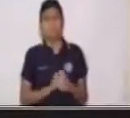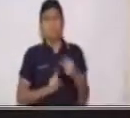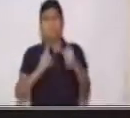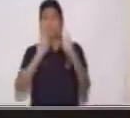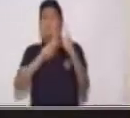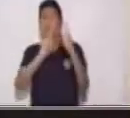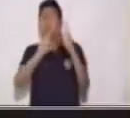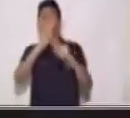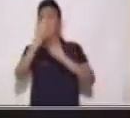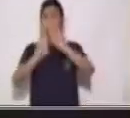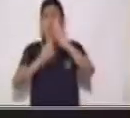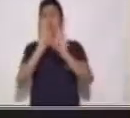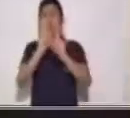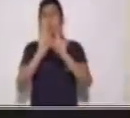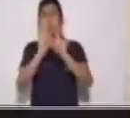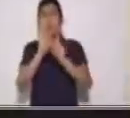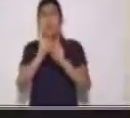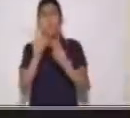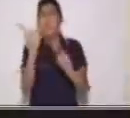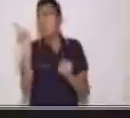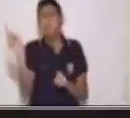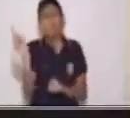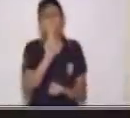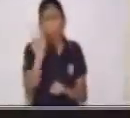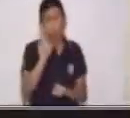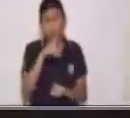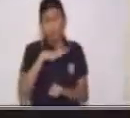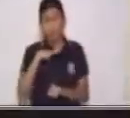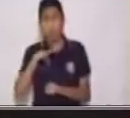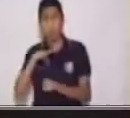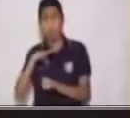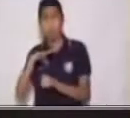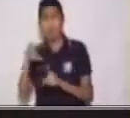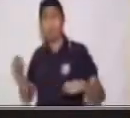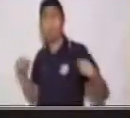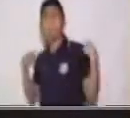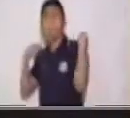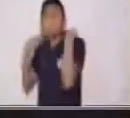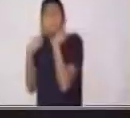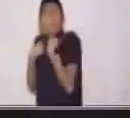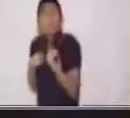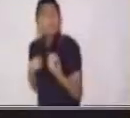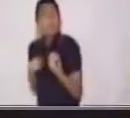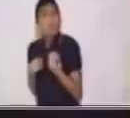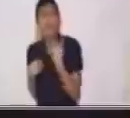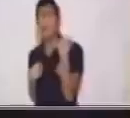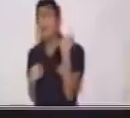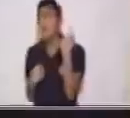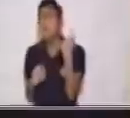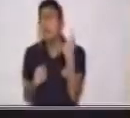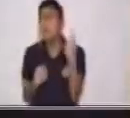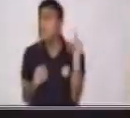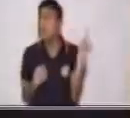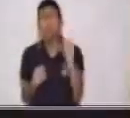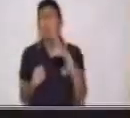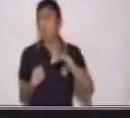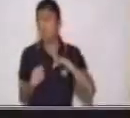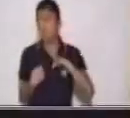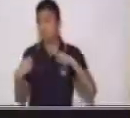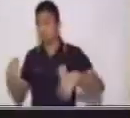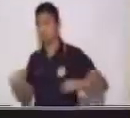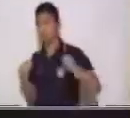¿Qué no lleva Rita en su mochila? ¿Qué no lleva